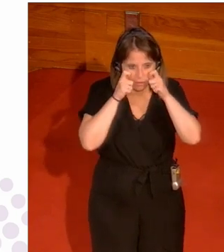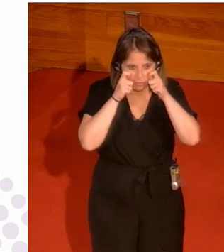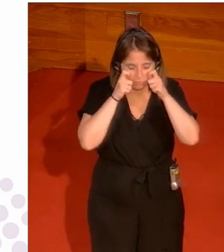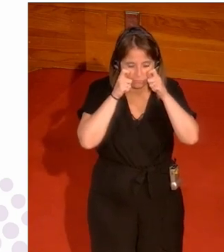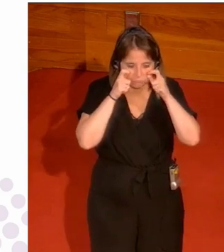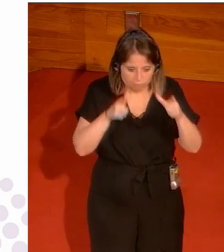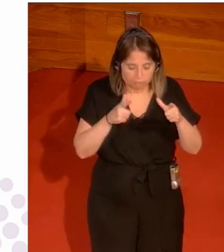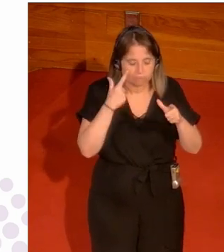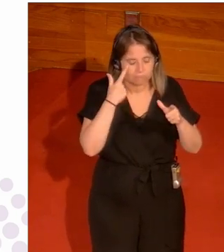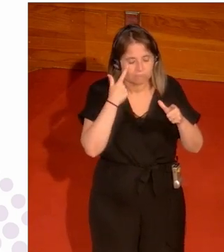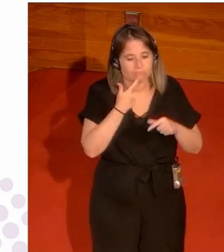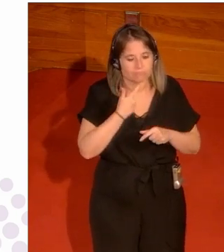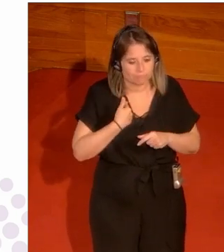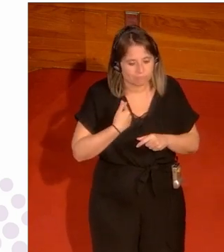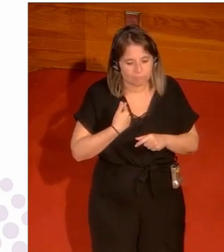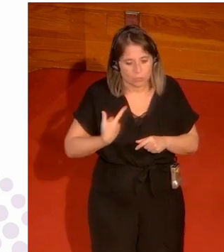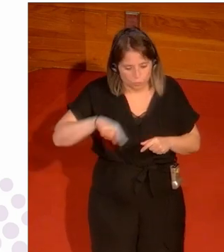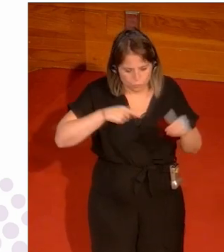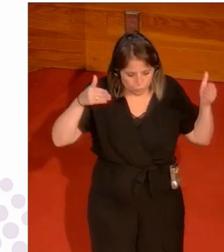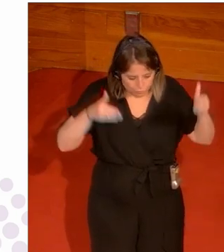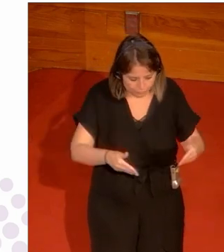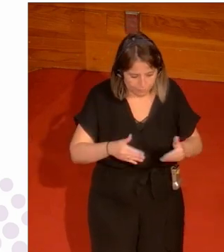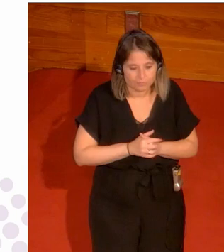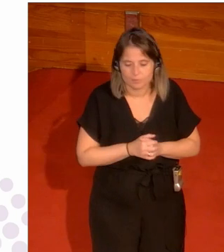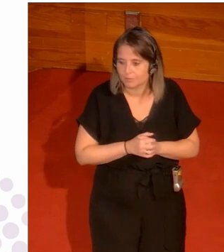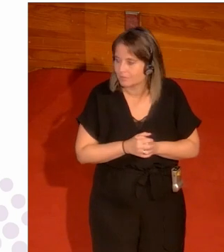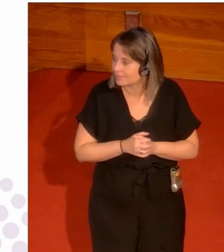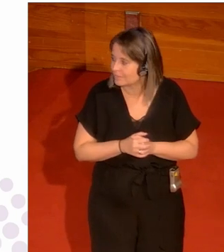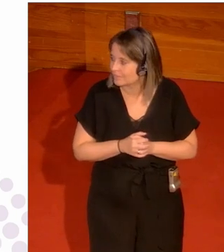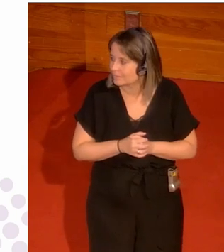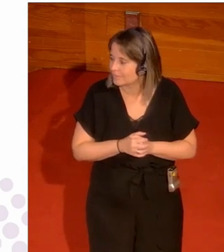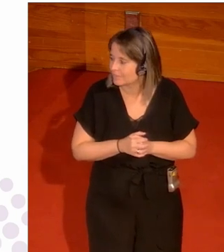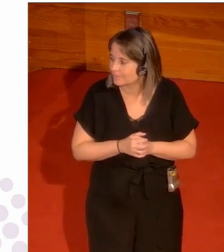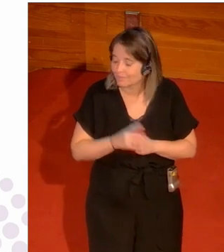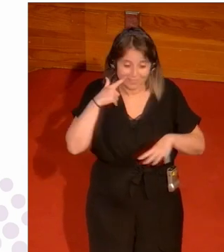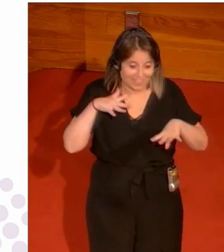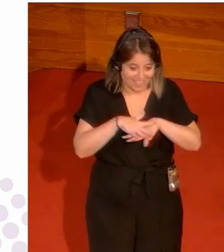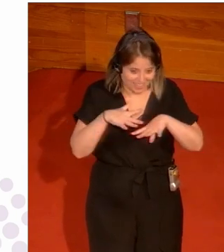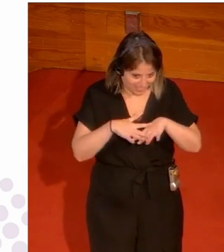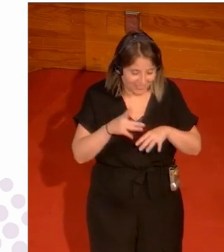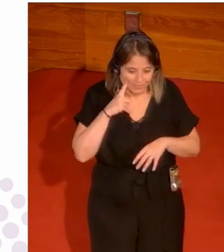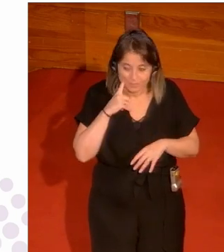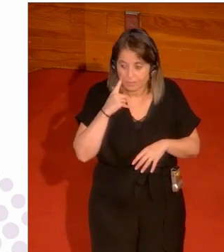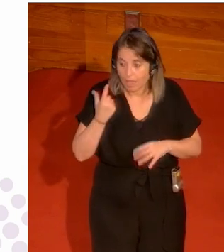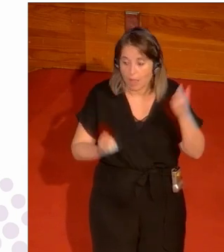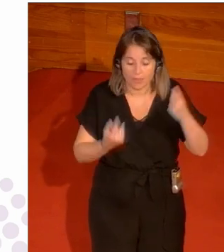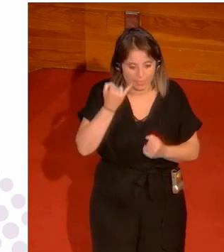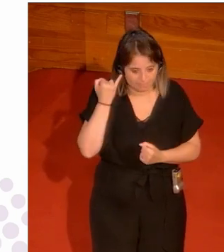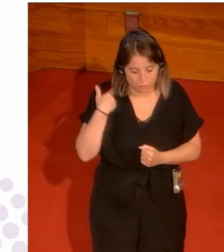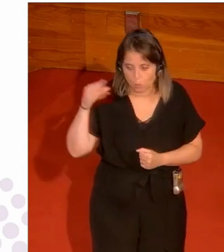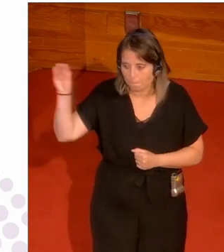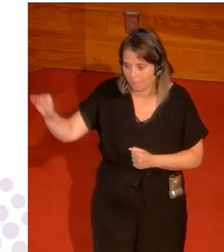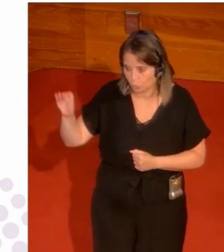darnos pistas en lo que nos tenemos que fijar porque a veces pasa si no te das cuenta bueno